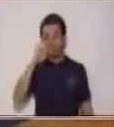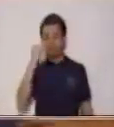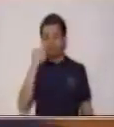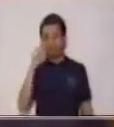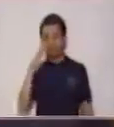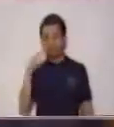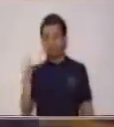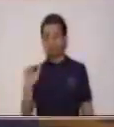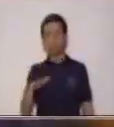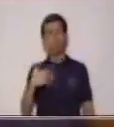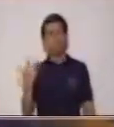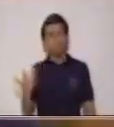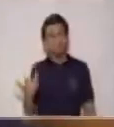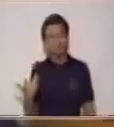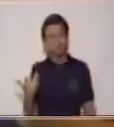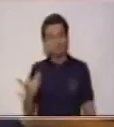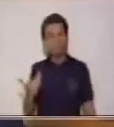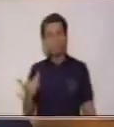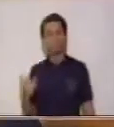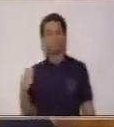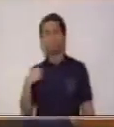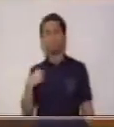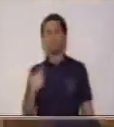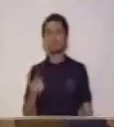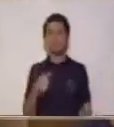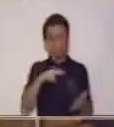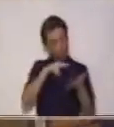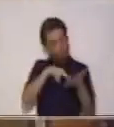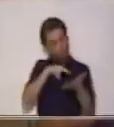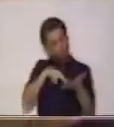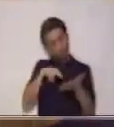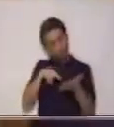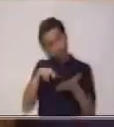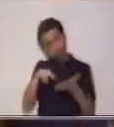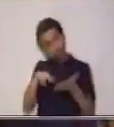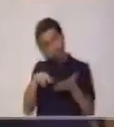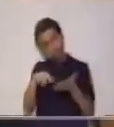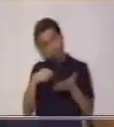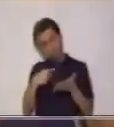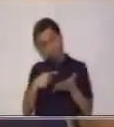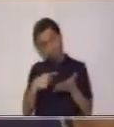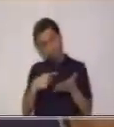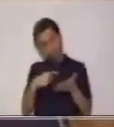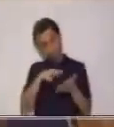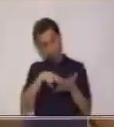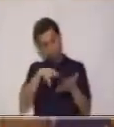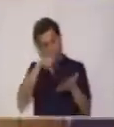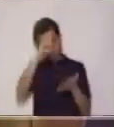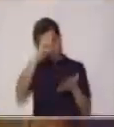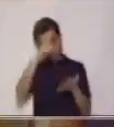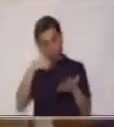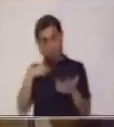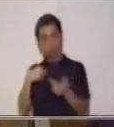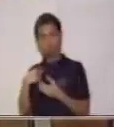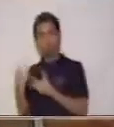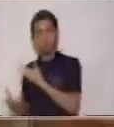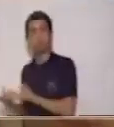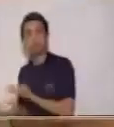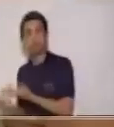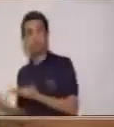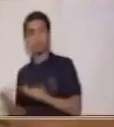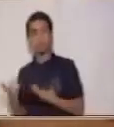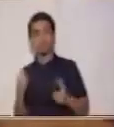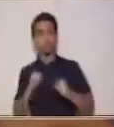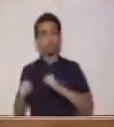aquella que nos hace a nosotros como lectores ejecutar una acción, ¿sí? Es parte